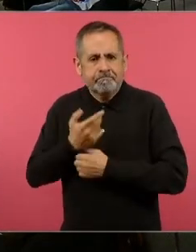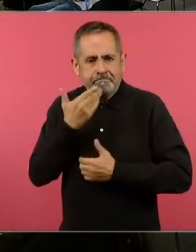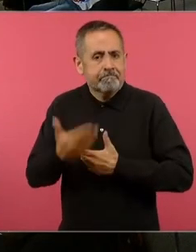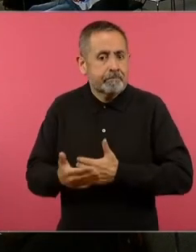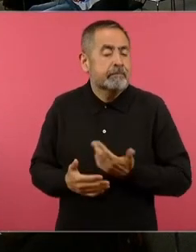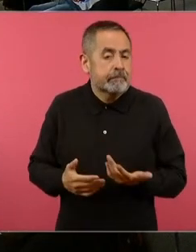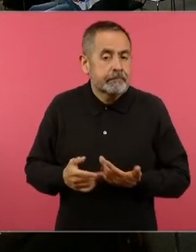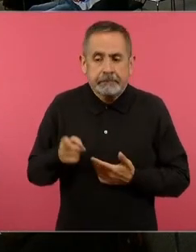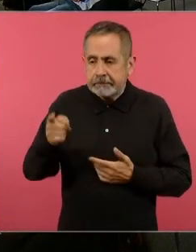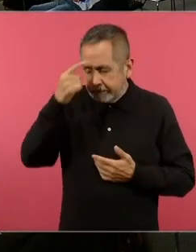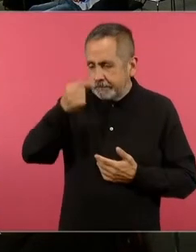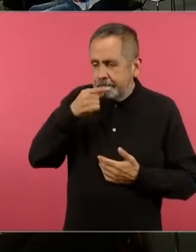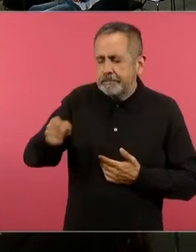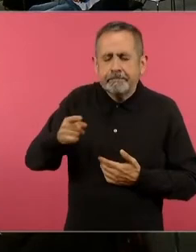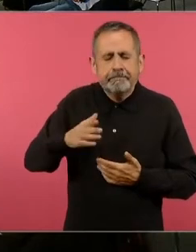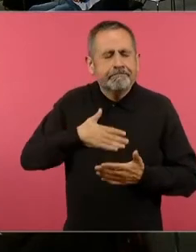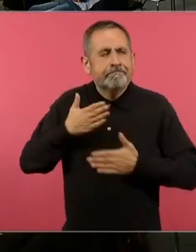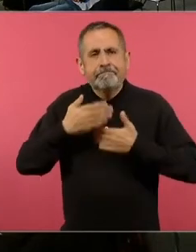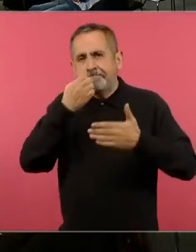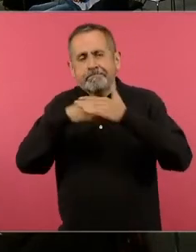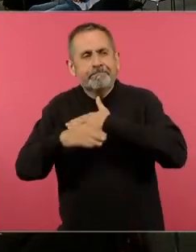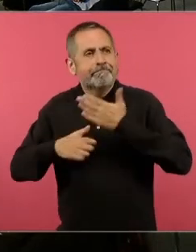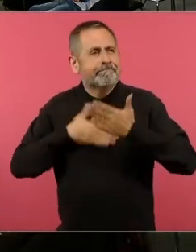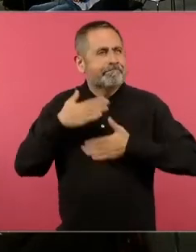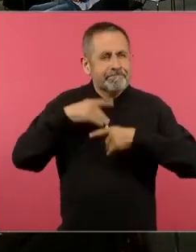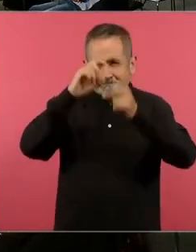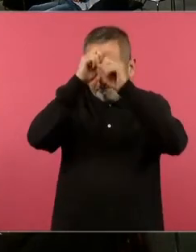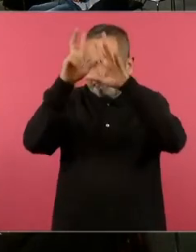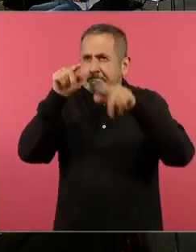disfrutando de la escuela la siguiente por favor